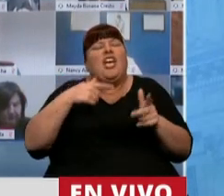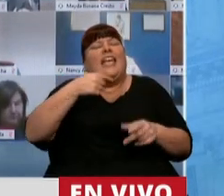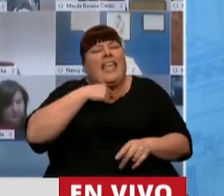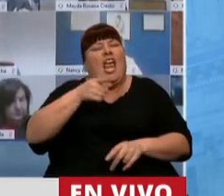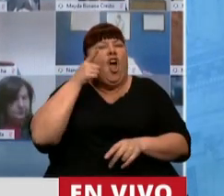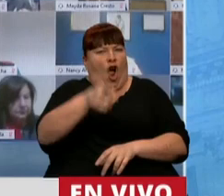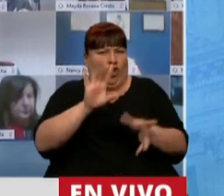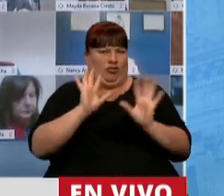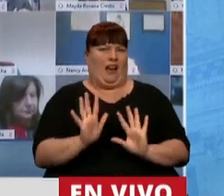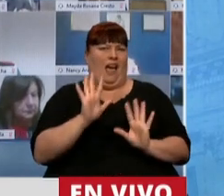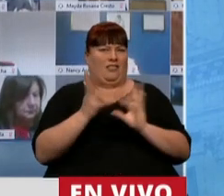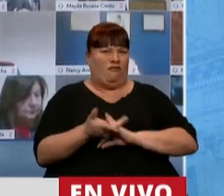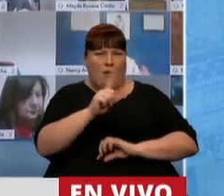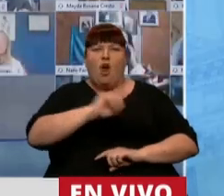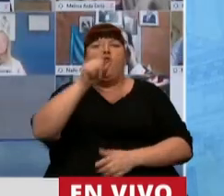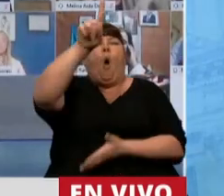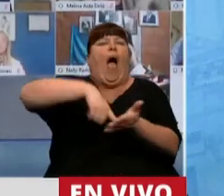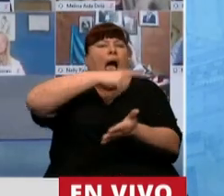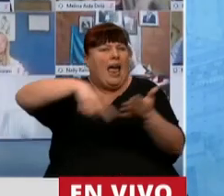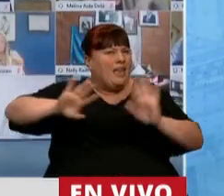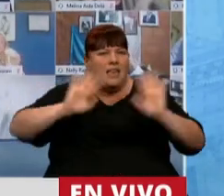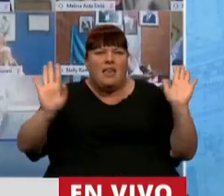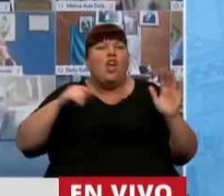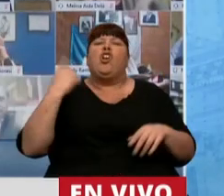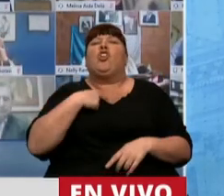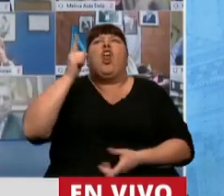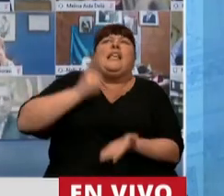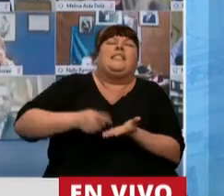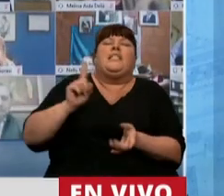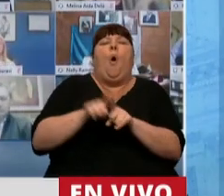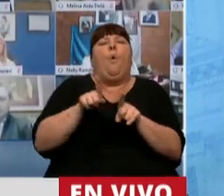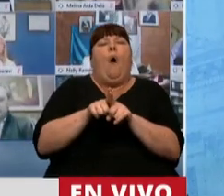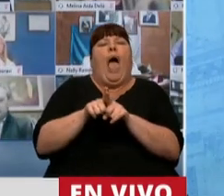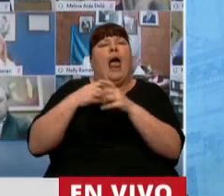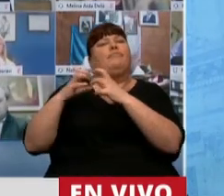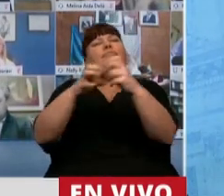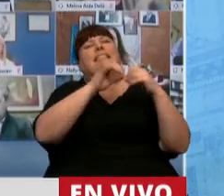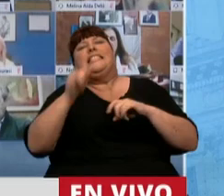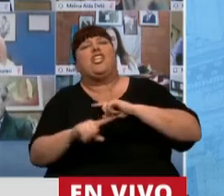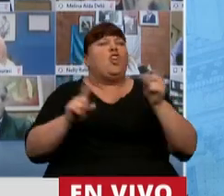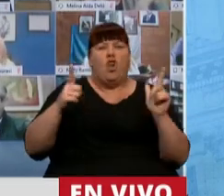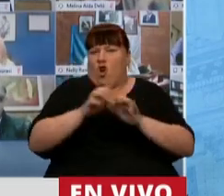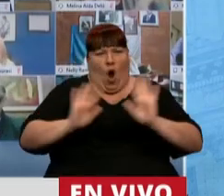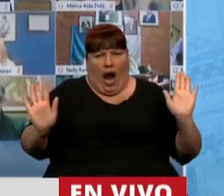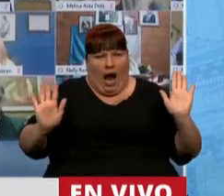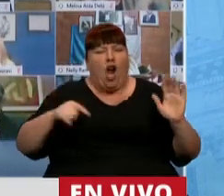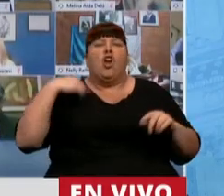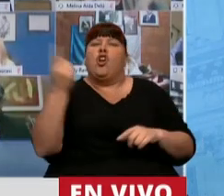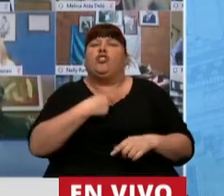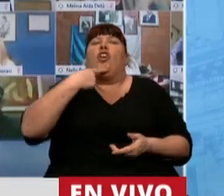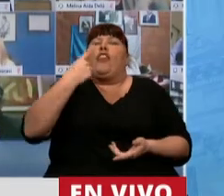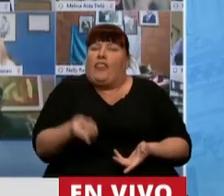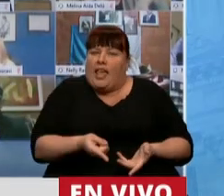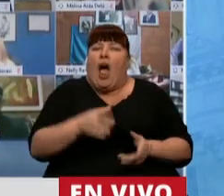queremos evitar. No hay veto. Nosotros no decimos qué tratamos y qué no tratamos. Nosotros